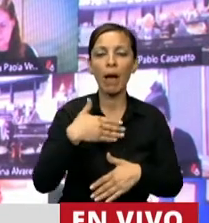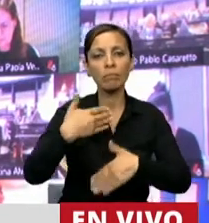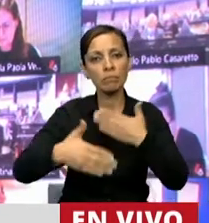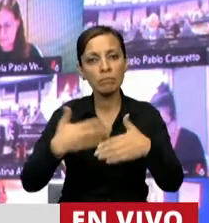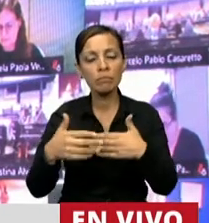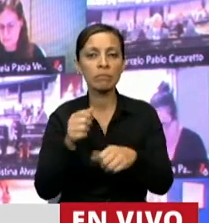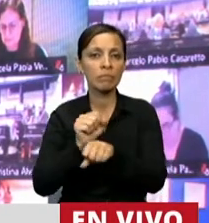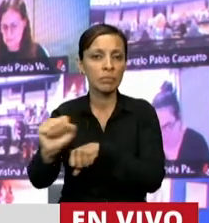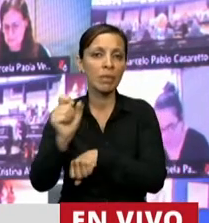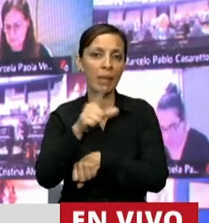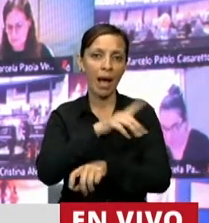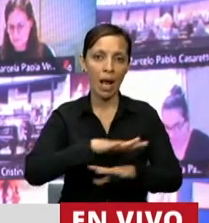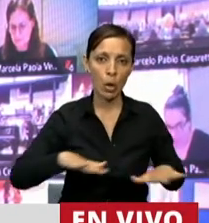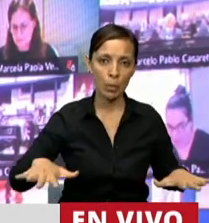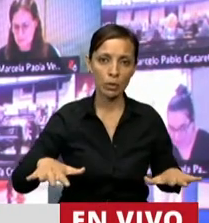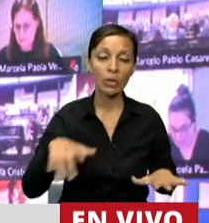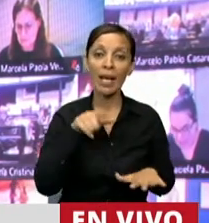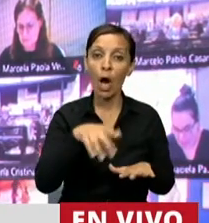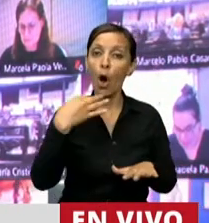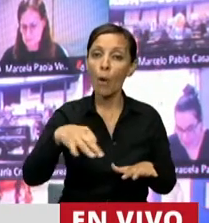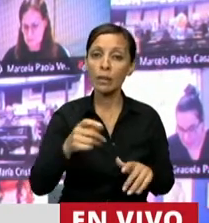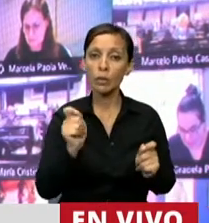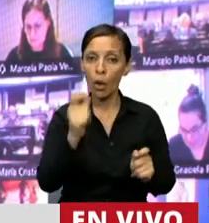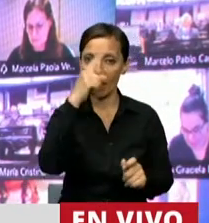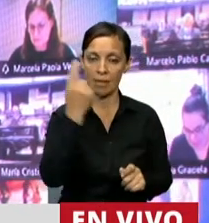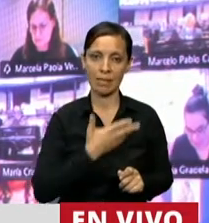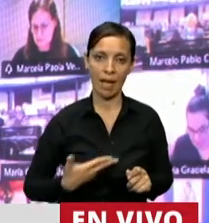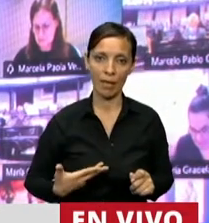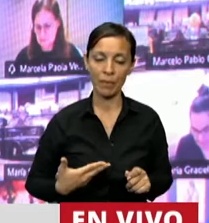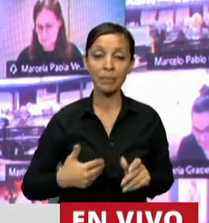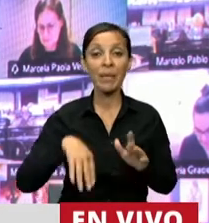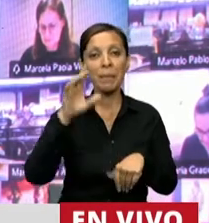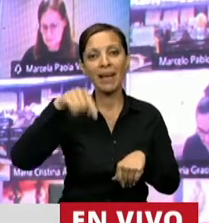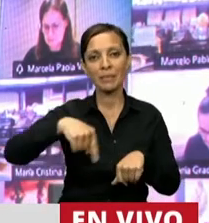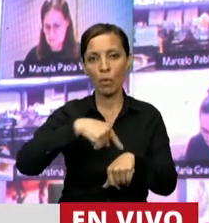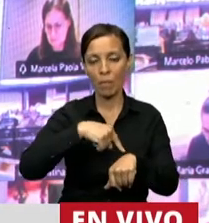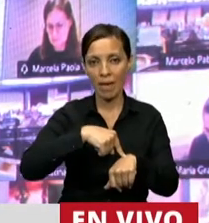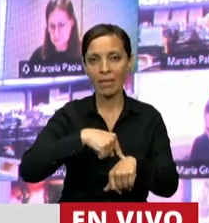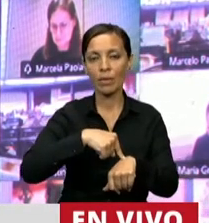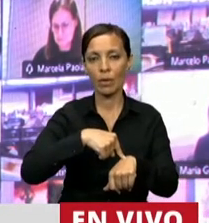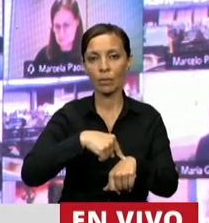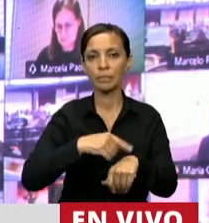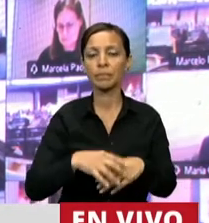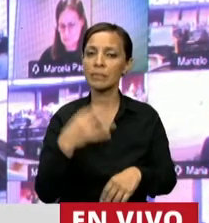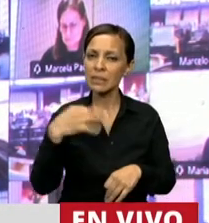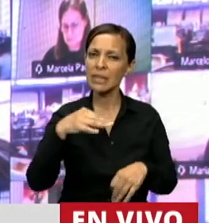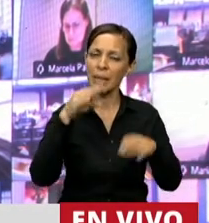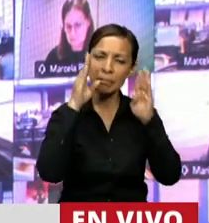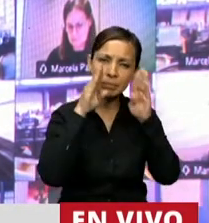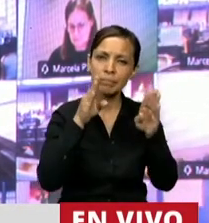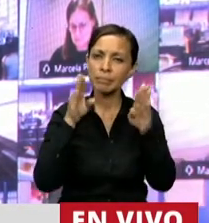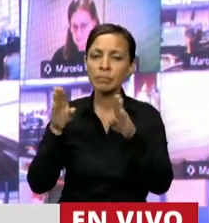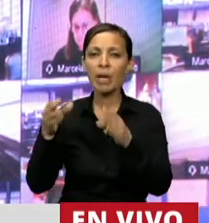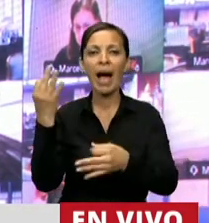a nuestros alumnos. Esta es una obligación que tiene el Estado. Y sobre todo en este momento contemplar la situación